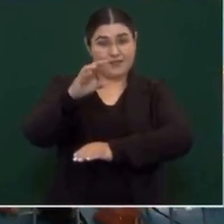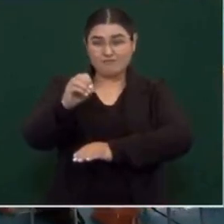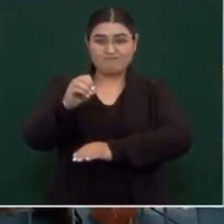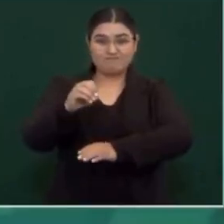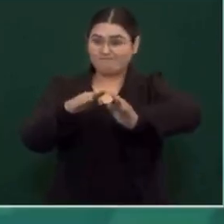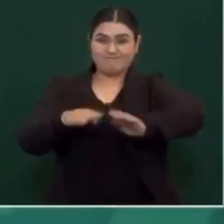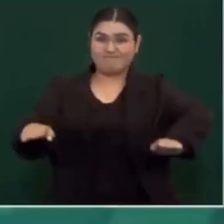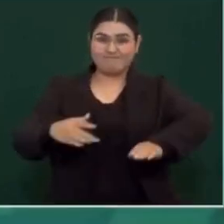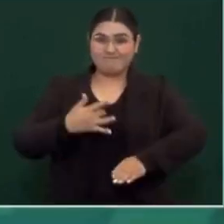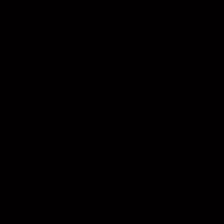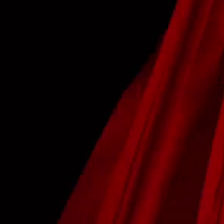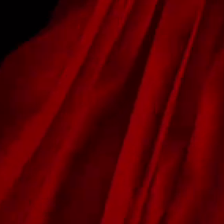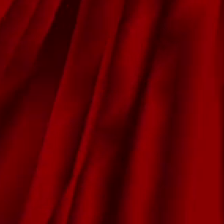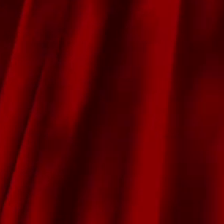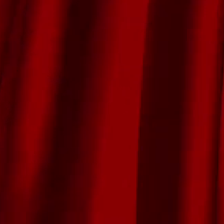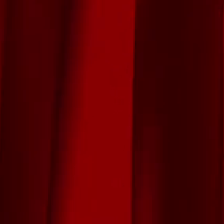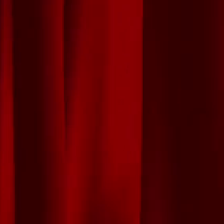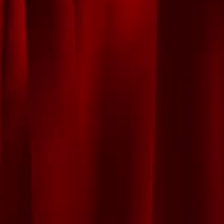Con nosotros no cuentan en eso.